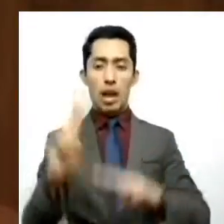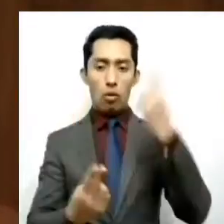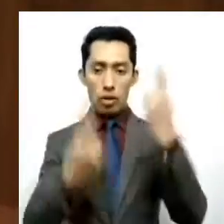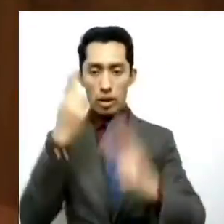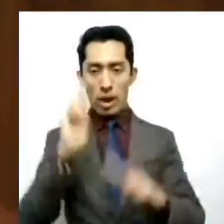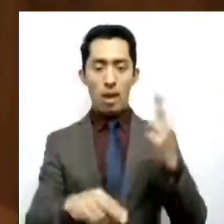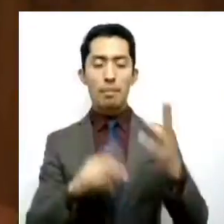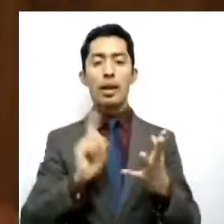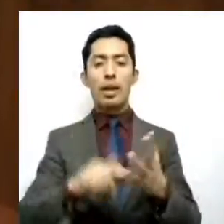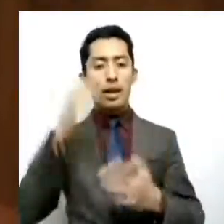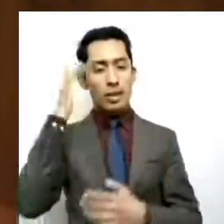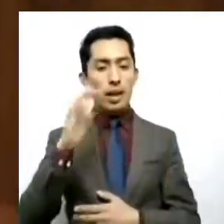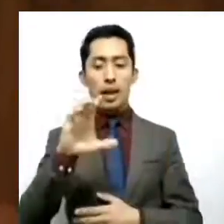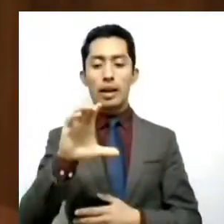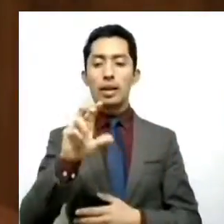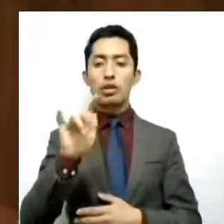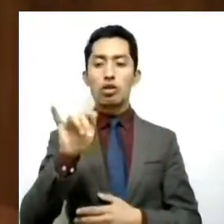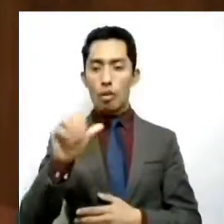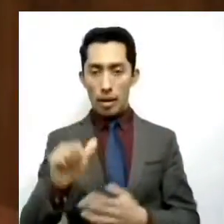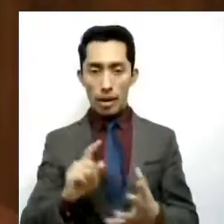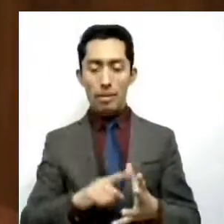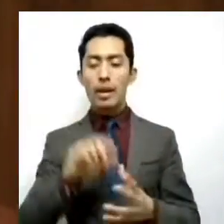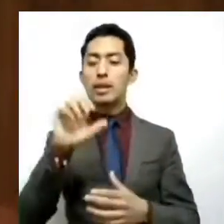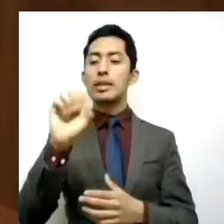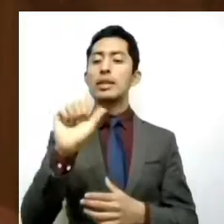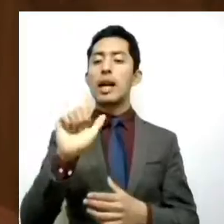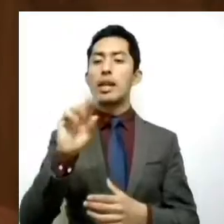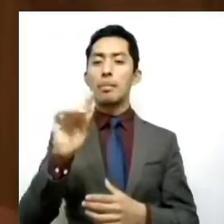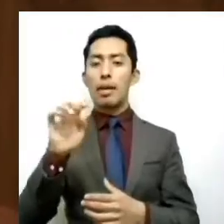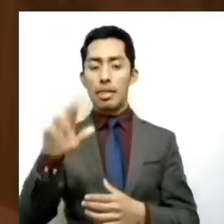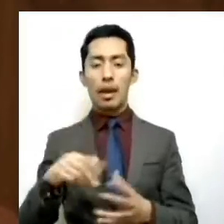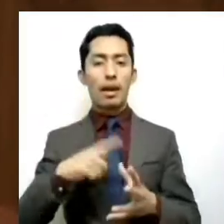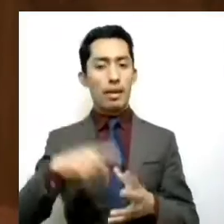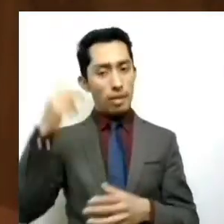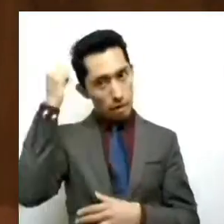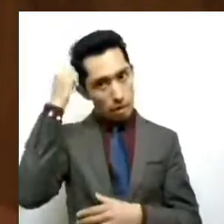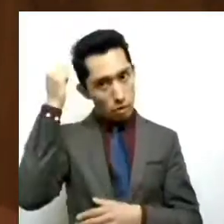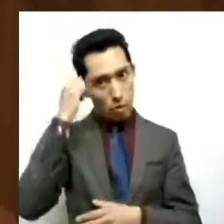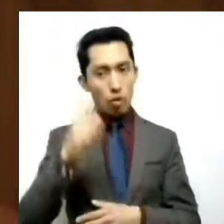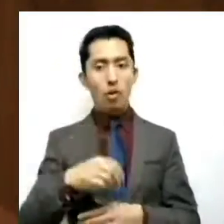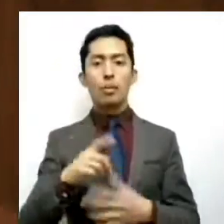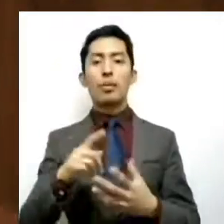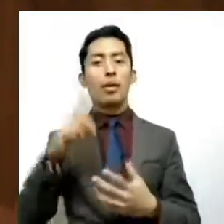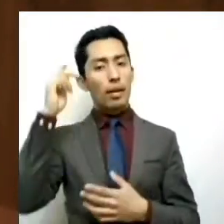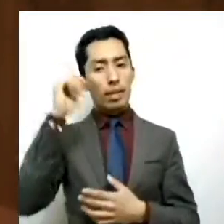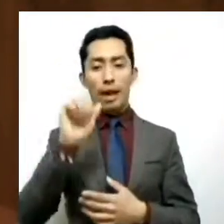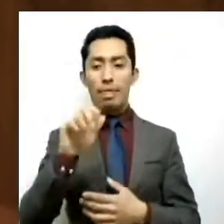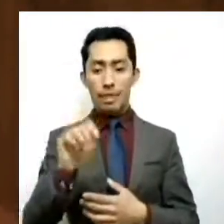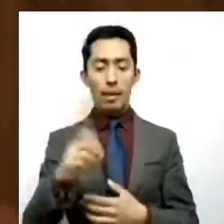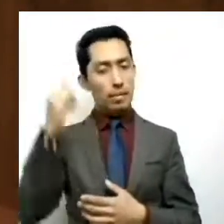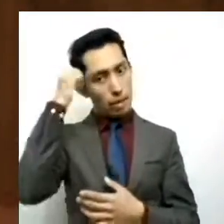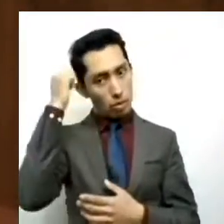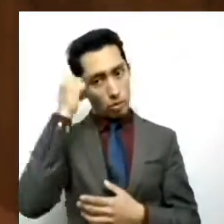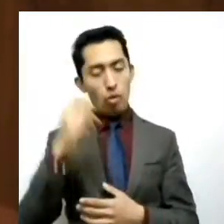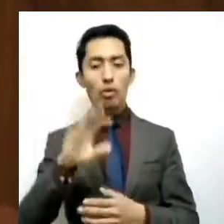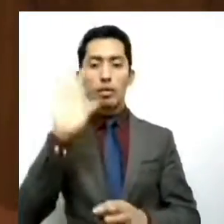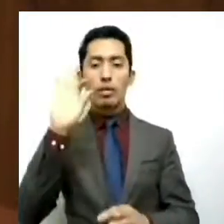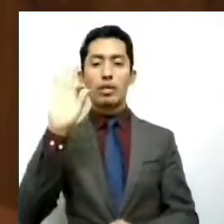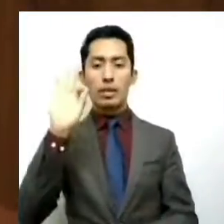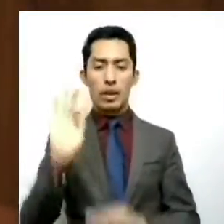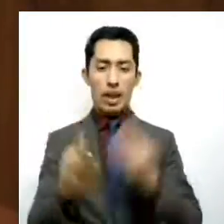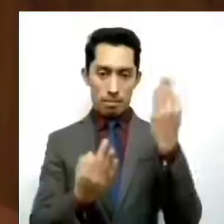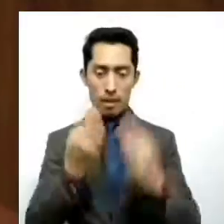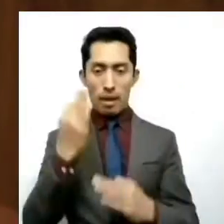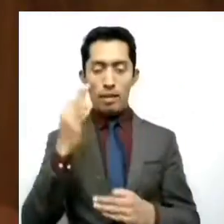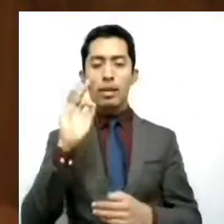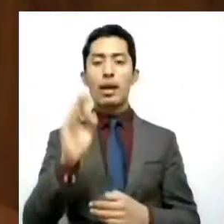Cristóbal, Sayavedra, Tezcoco de Gante, Tezcoco, Tlalnepantla, Tlatoani,